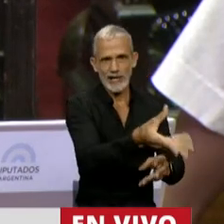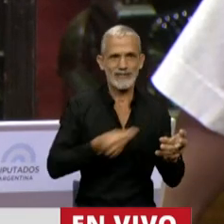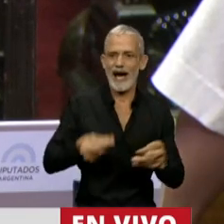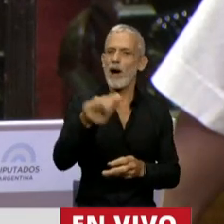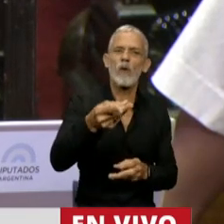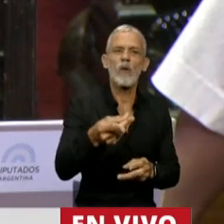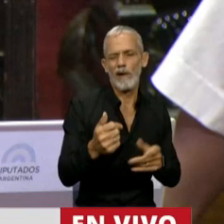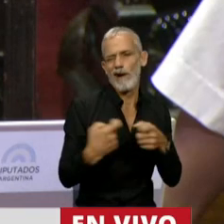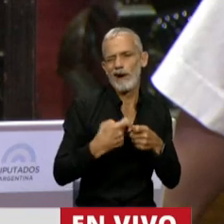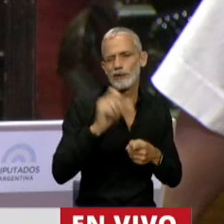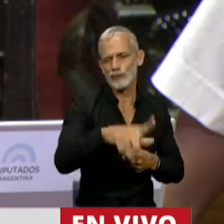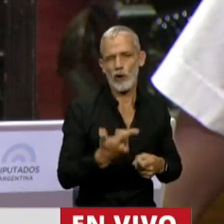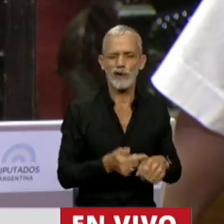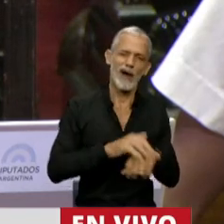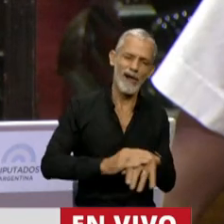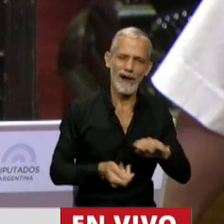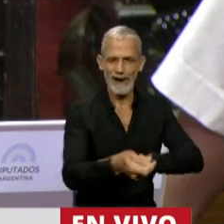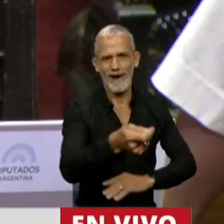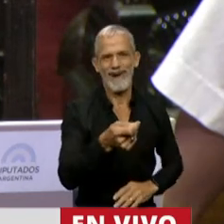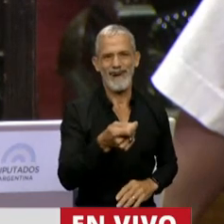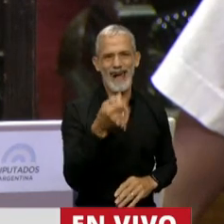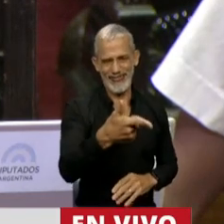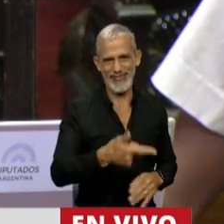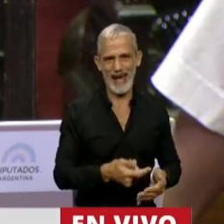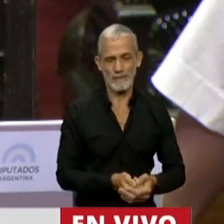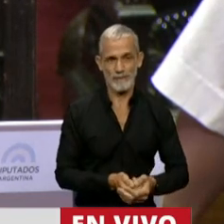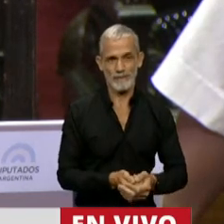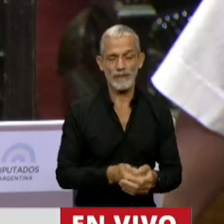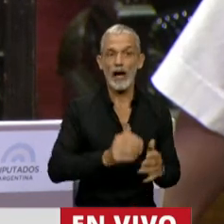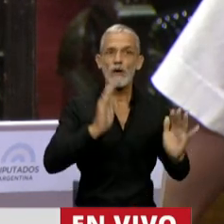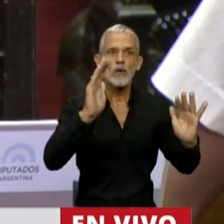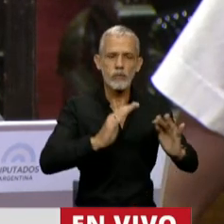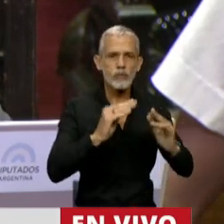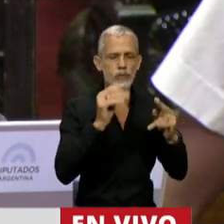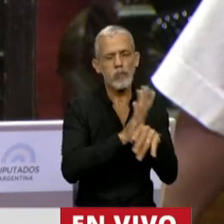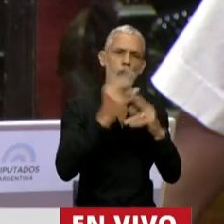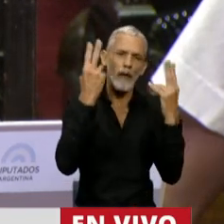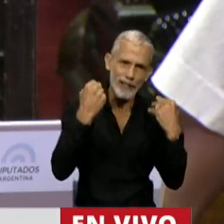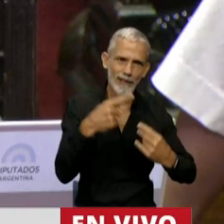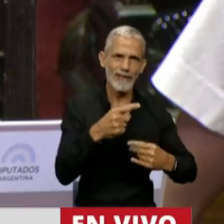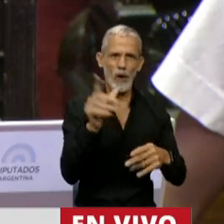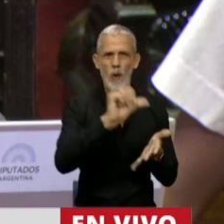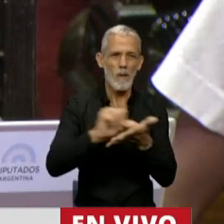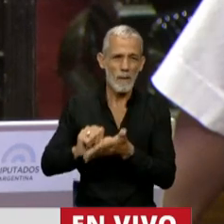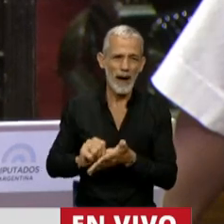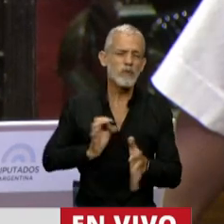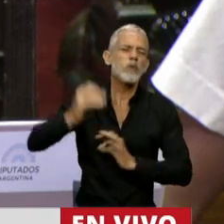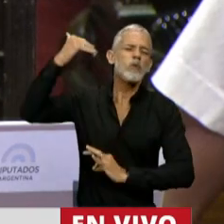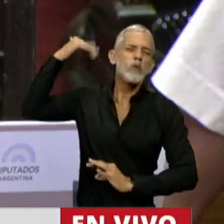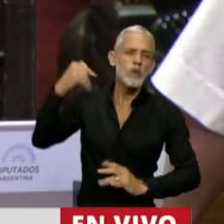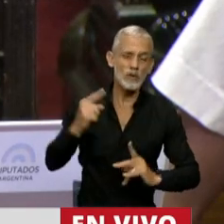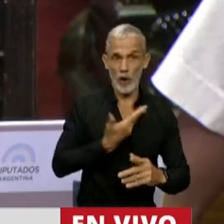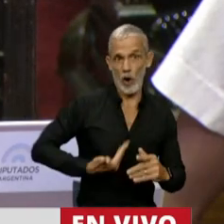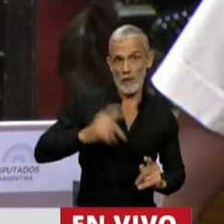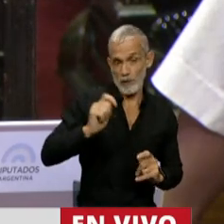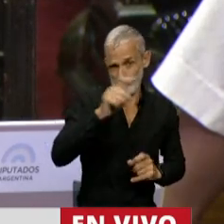a los clientes, a los que han reducido a la condición de súbditos de un país medieval sobre el que gobiernan